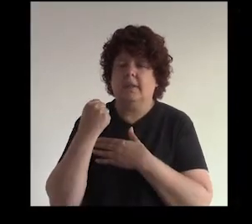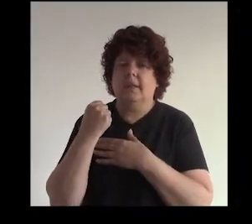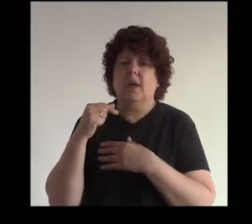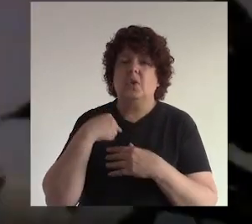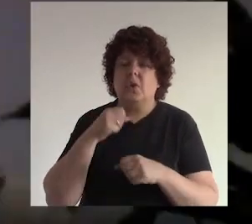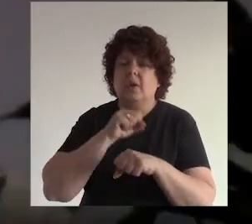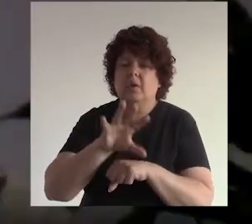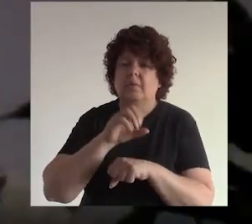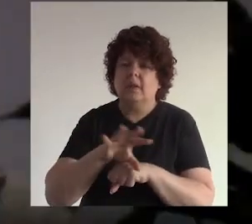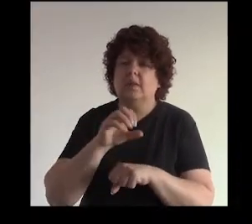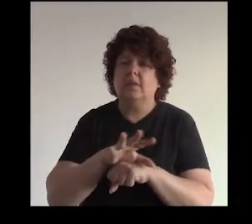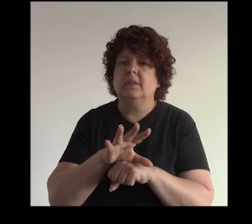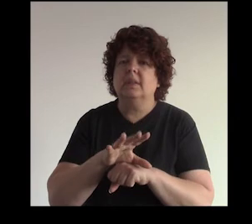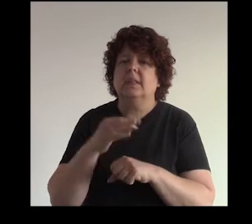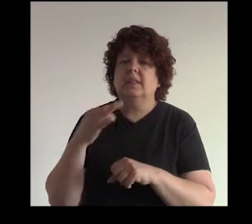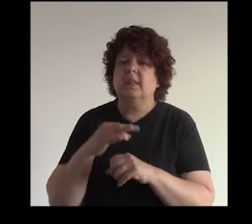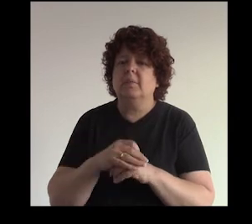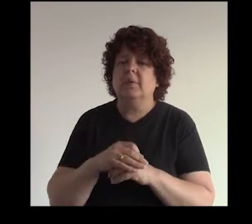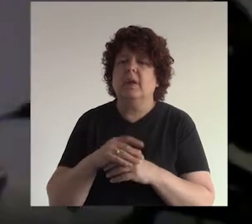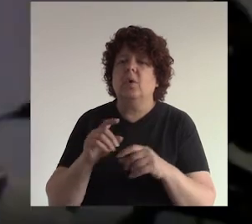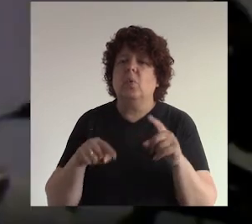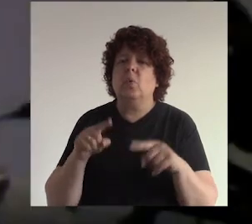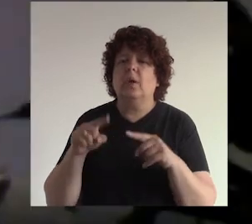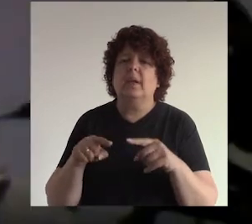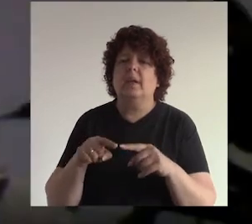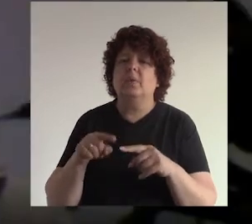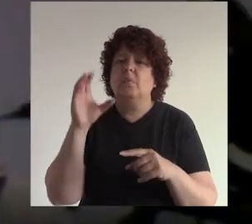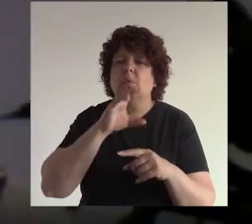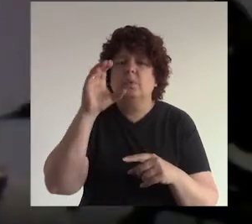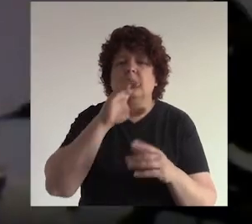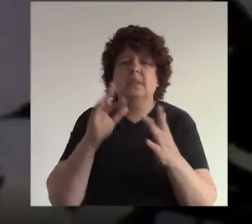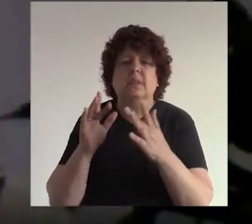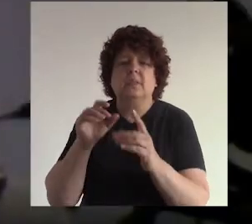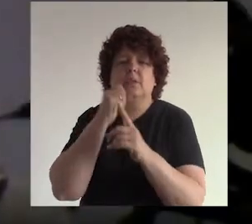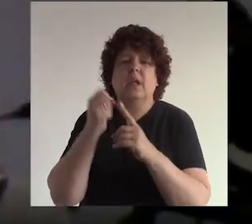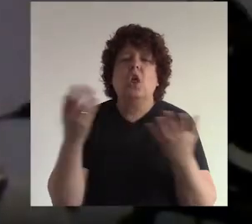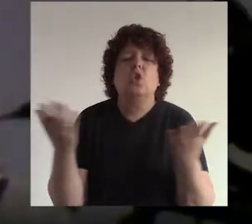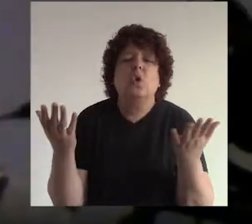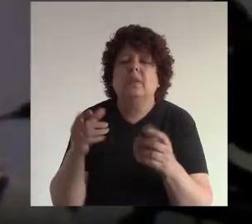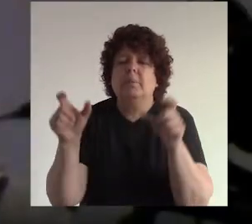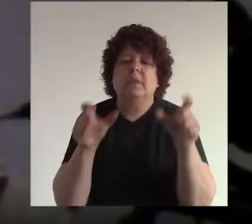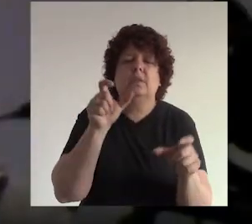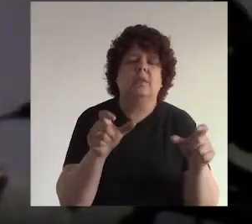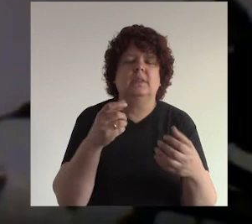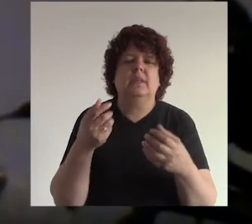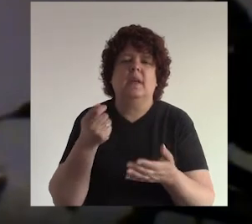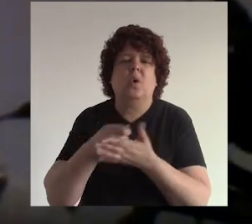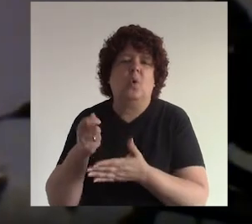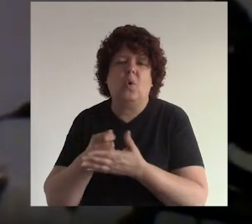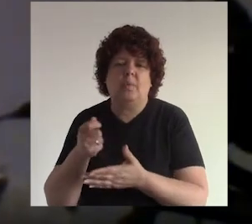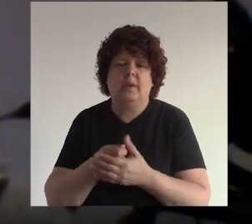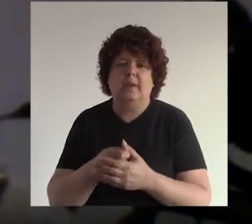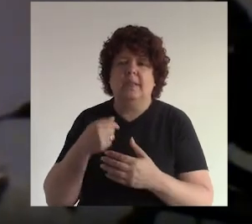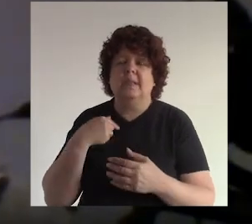lo que recomiendo siempre es que estés en la red social donde están tus clientes por ejemplo si yo tuviese un